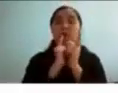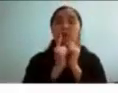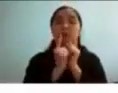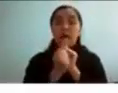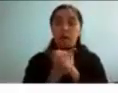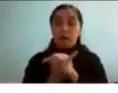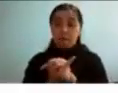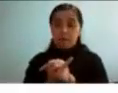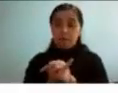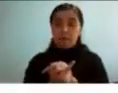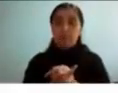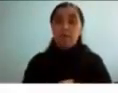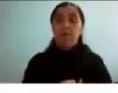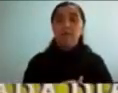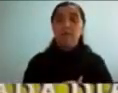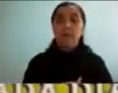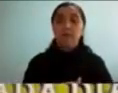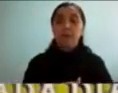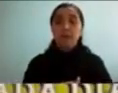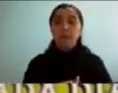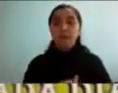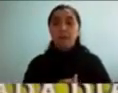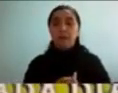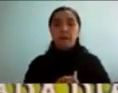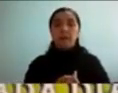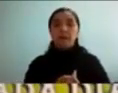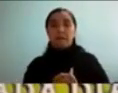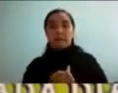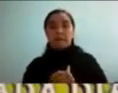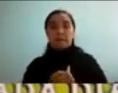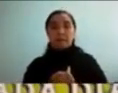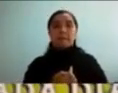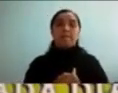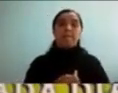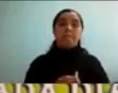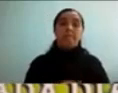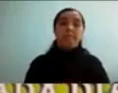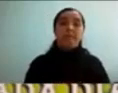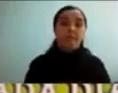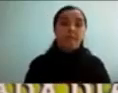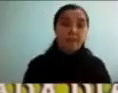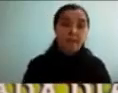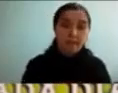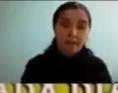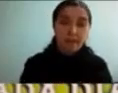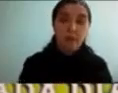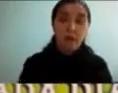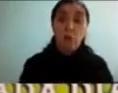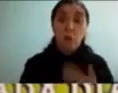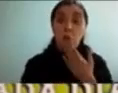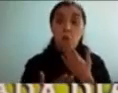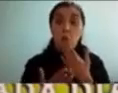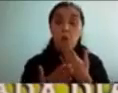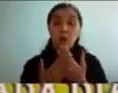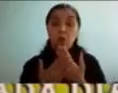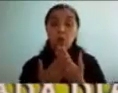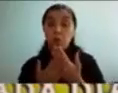esto entonces en primer lugar cuando yo era más chica me gustaba